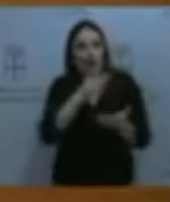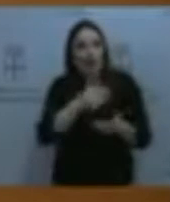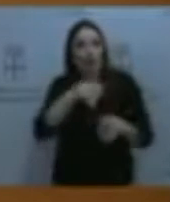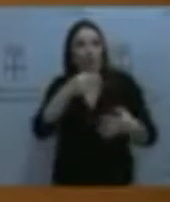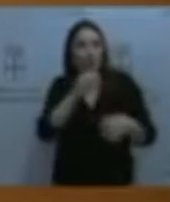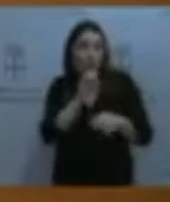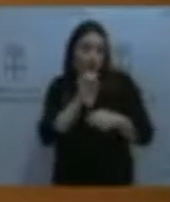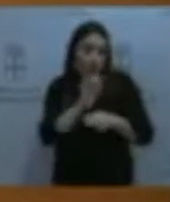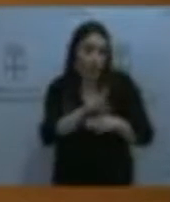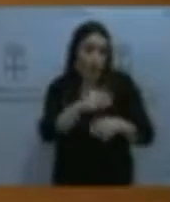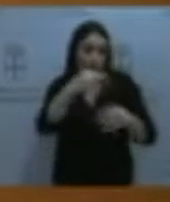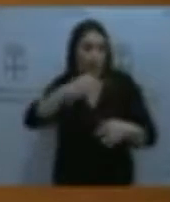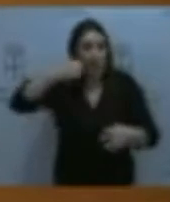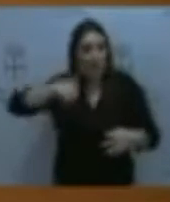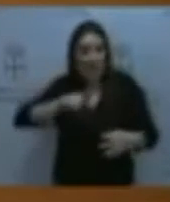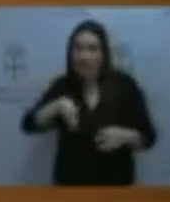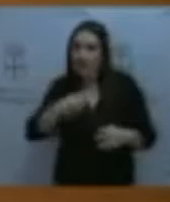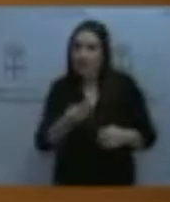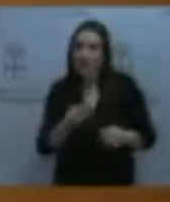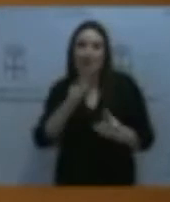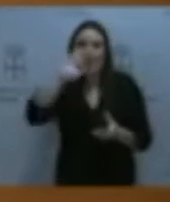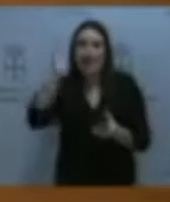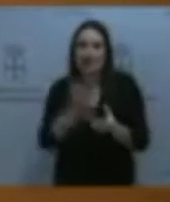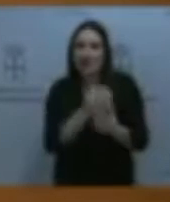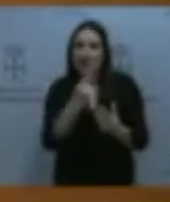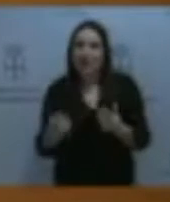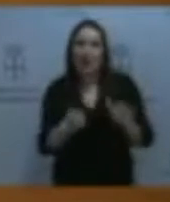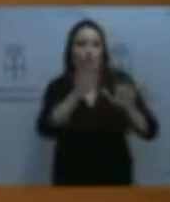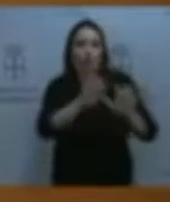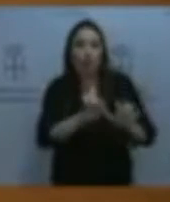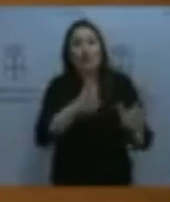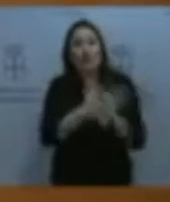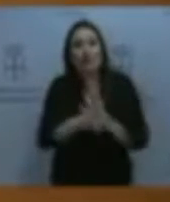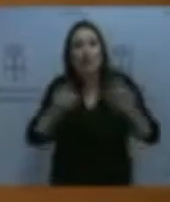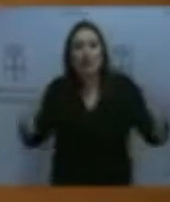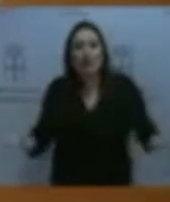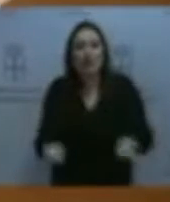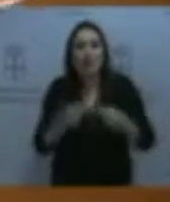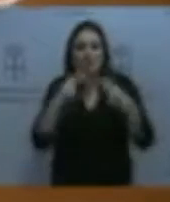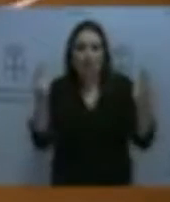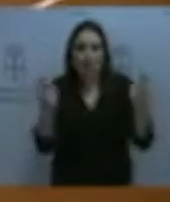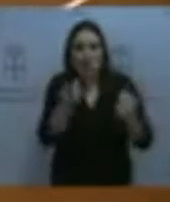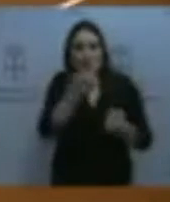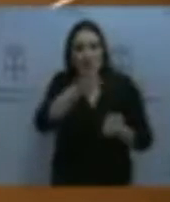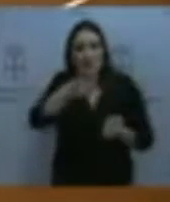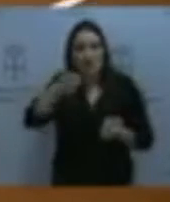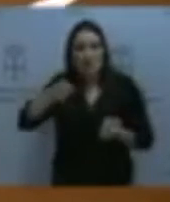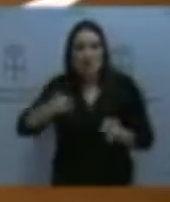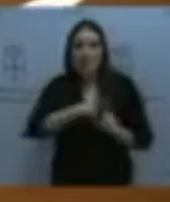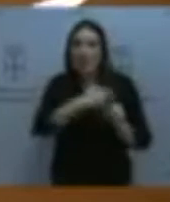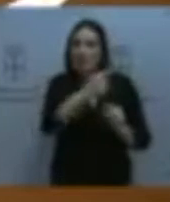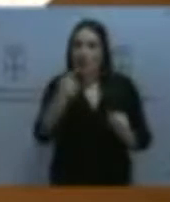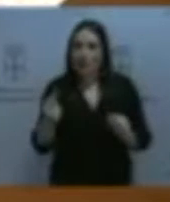serán incorporados inmediatamente a cada expediente, haciéndose público el listado de forma mensual en cada categoría.